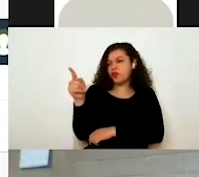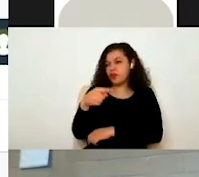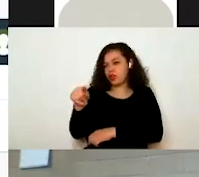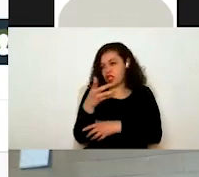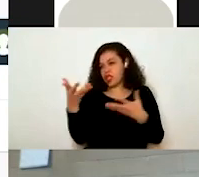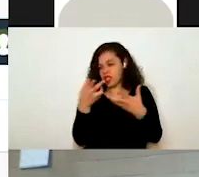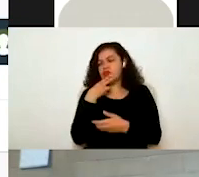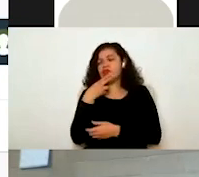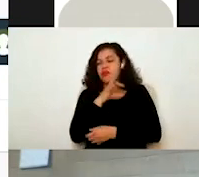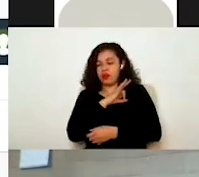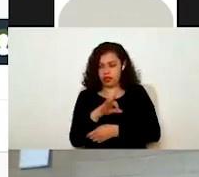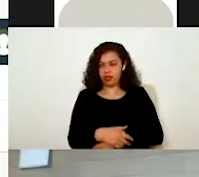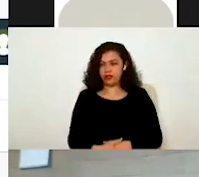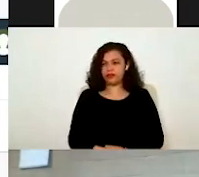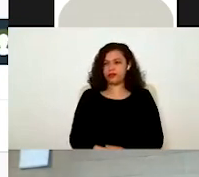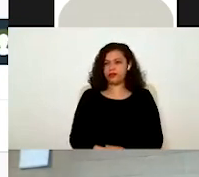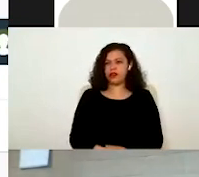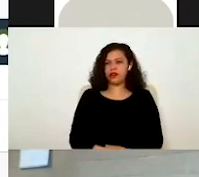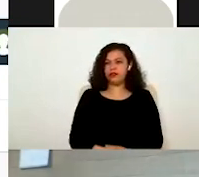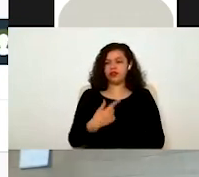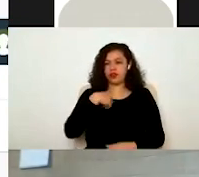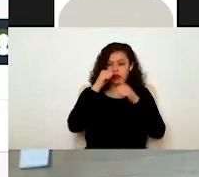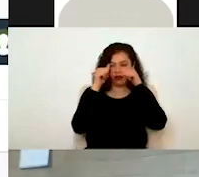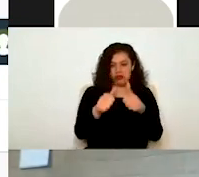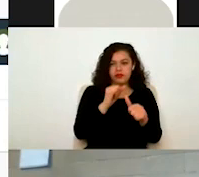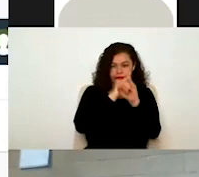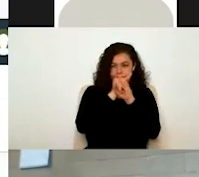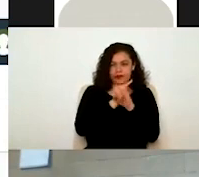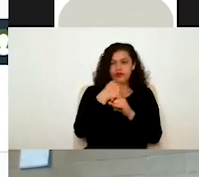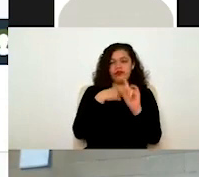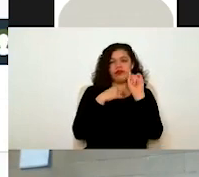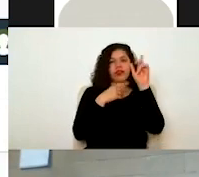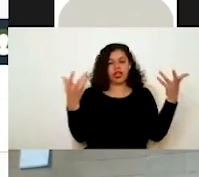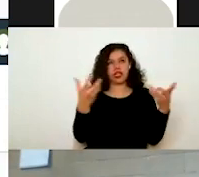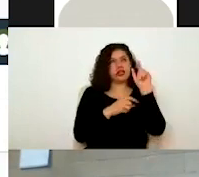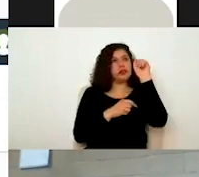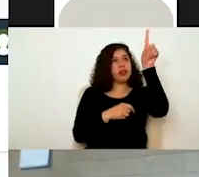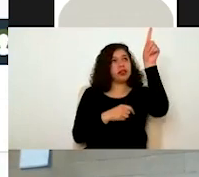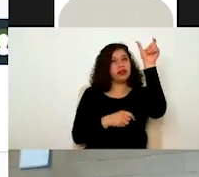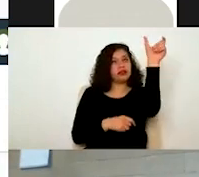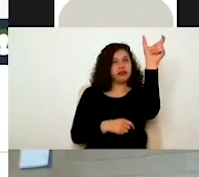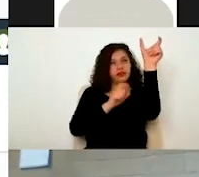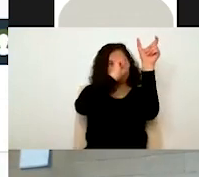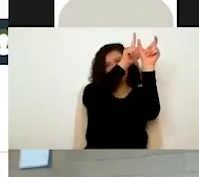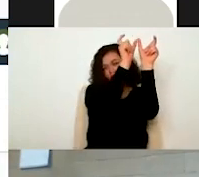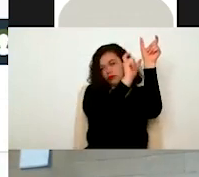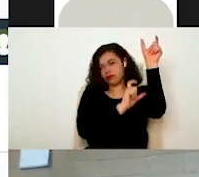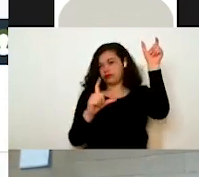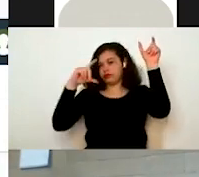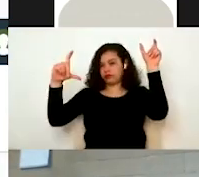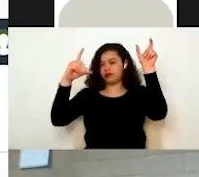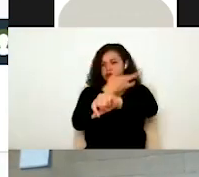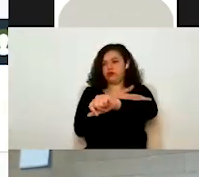utilizar, ¿no? aquí entré a atención virtual, le voy a dar clic al botón de crear y aquí en tipo de trámite, por ejemplo,